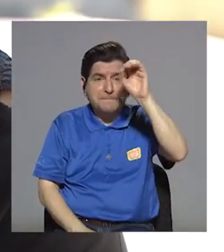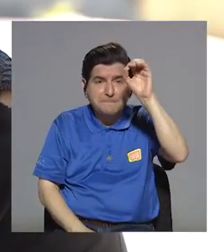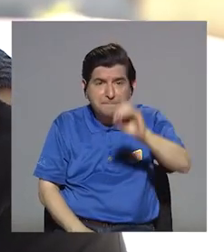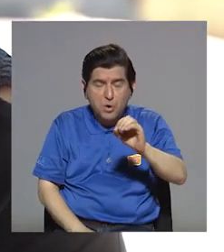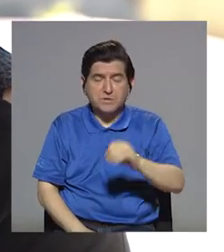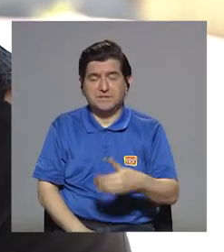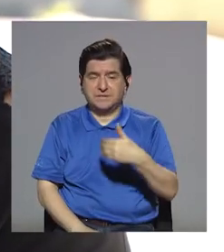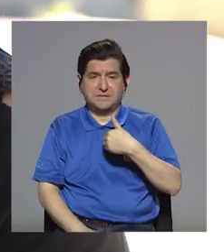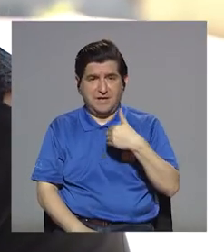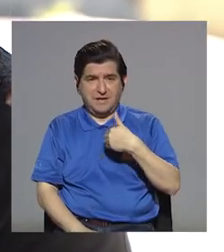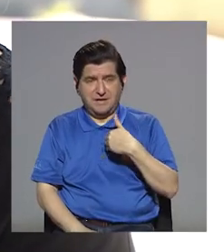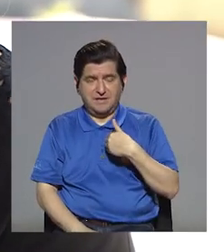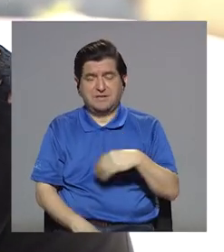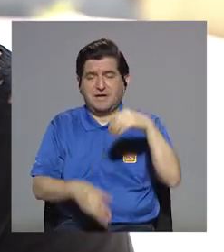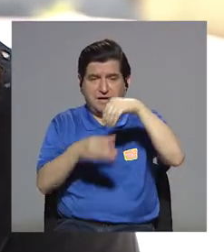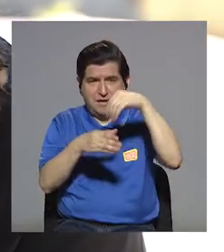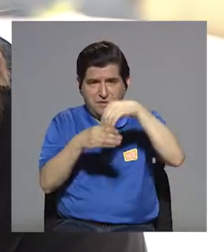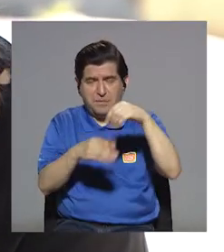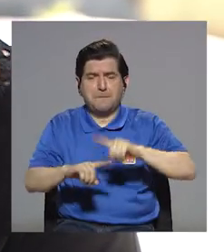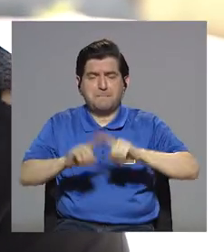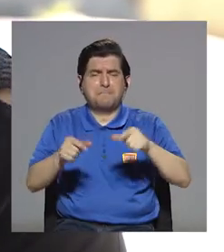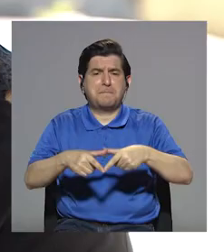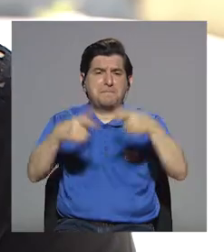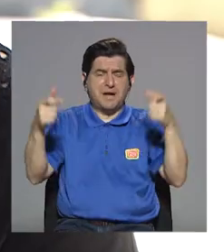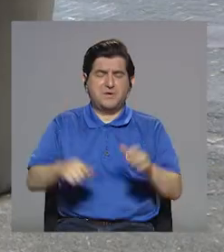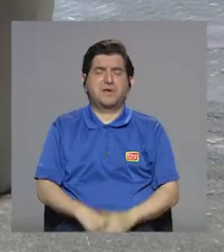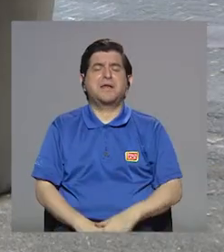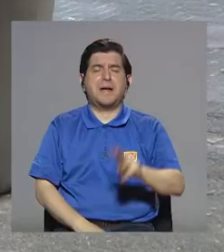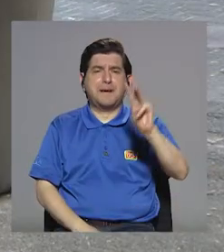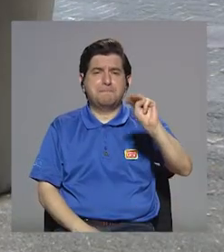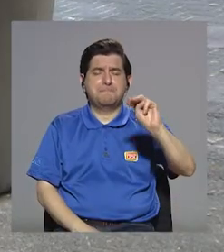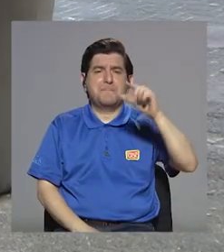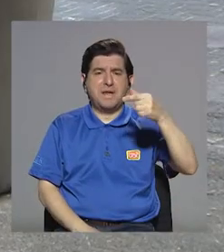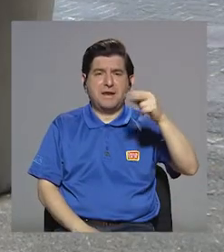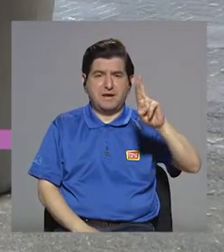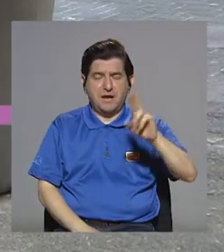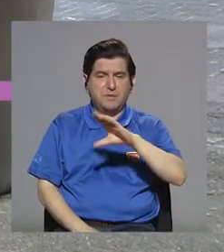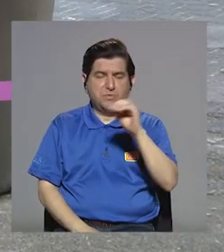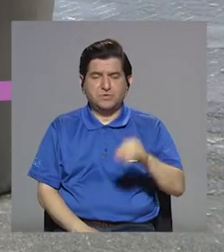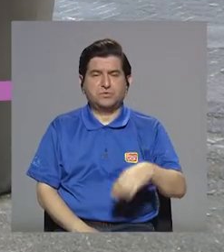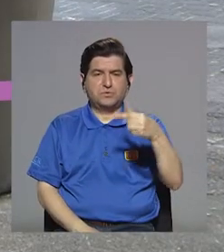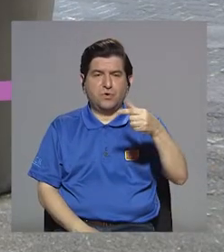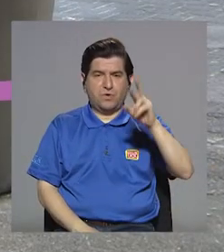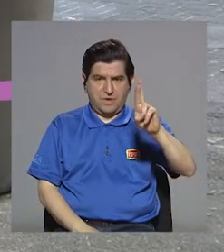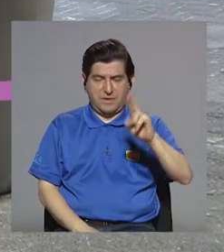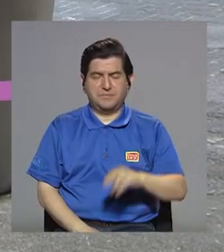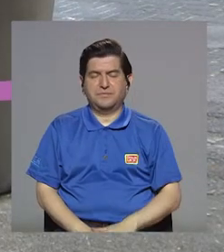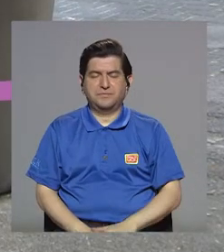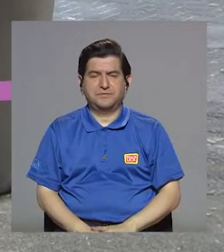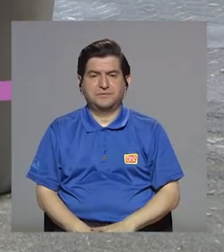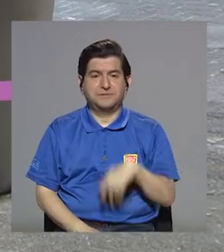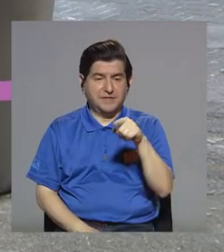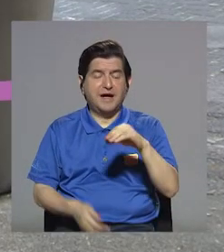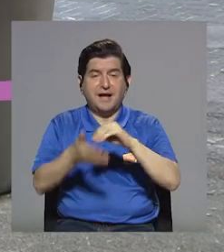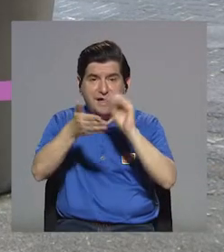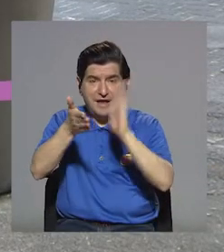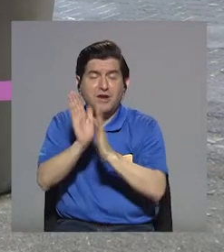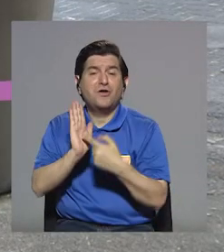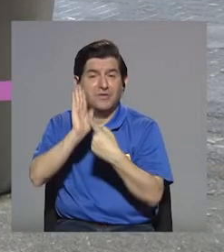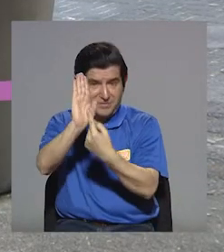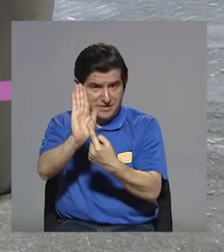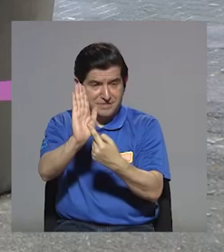este componente, pero la mayoría son en miligramos o en gramos. Que sí, es lo que vemos también en las etiquetas. Exactamente.